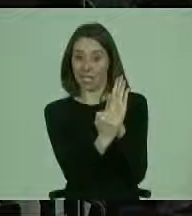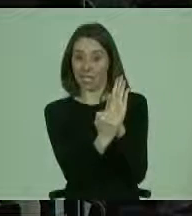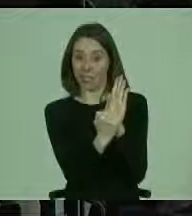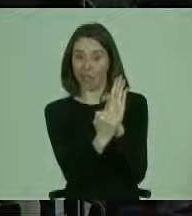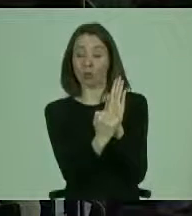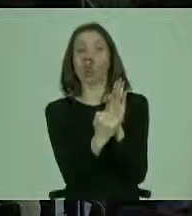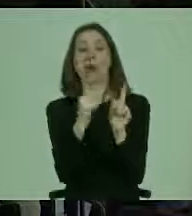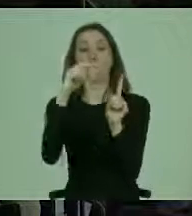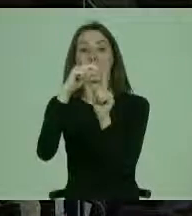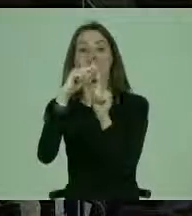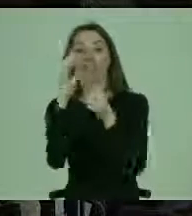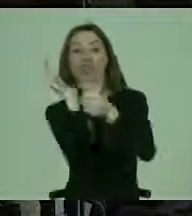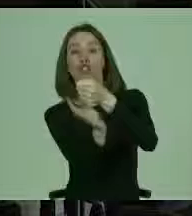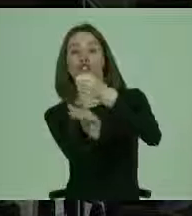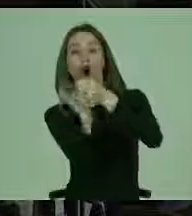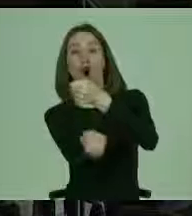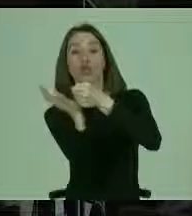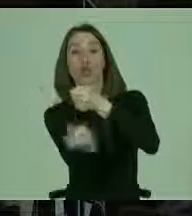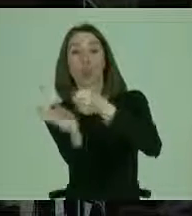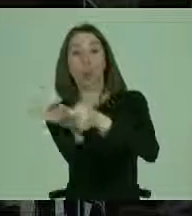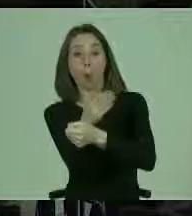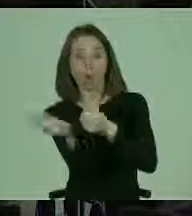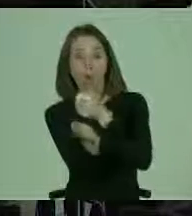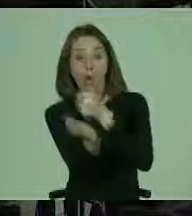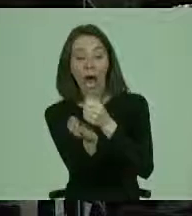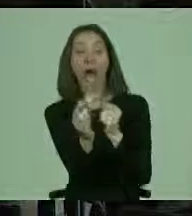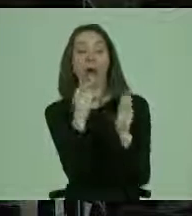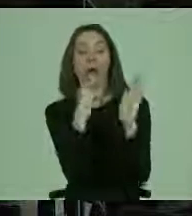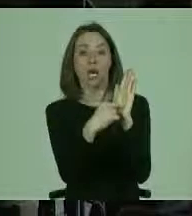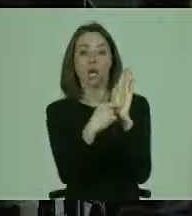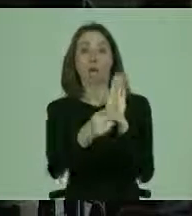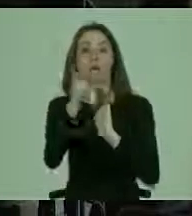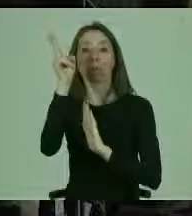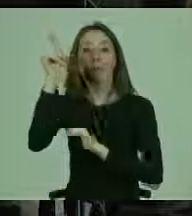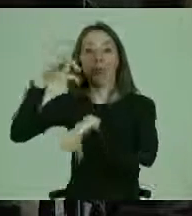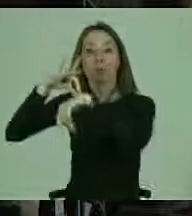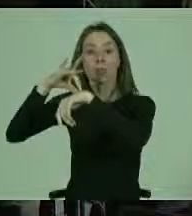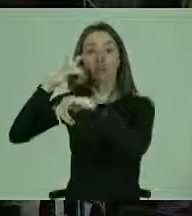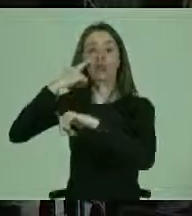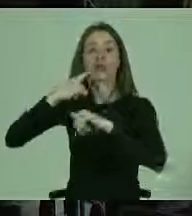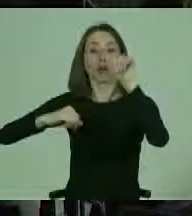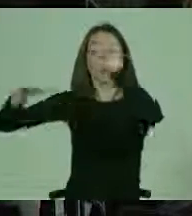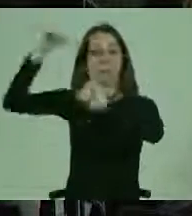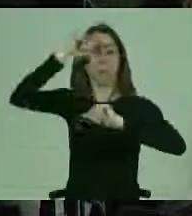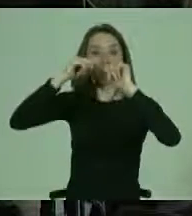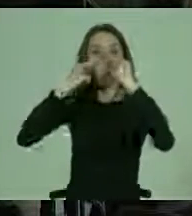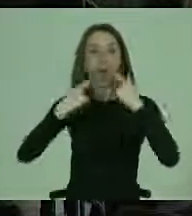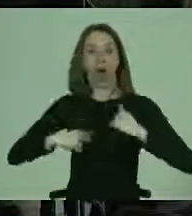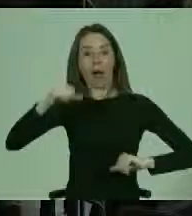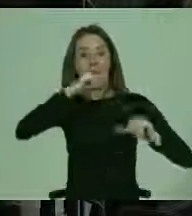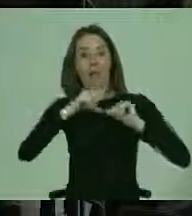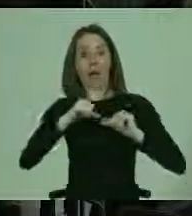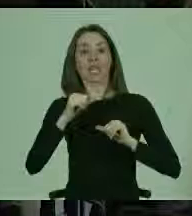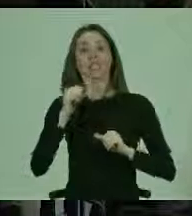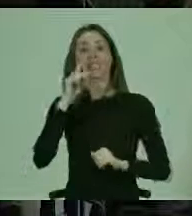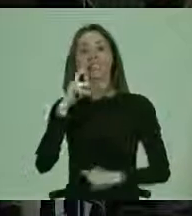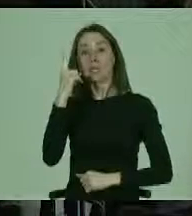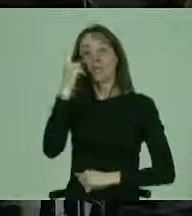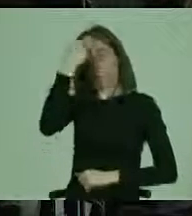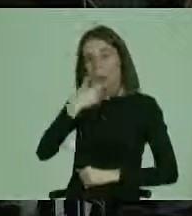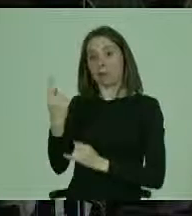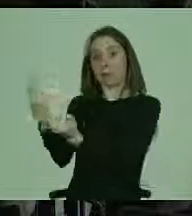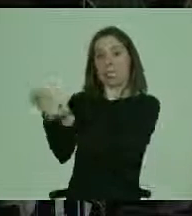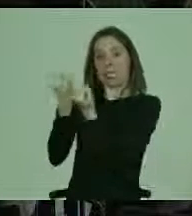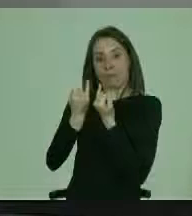de tortura está situada la prohibición de la experimentación sin consentimiento libre e informado de la persona con